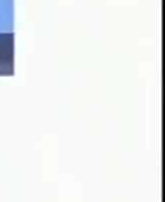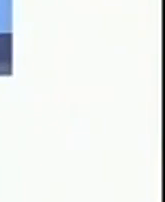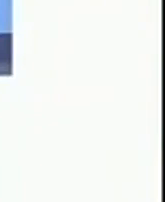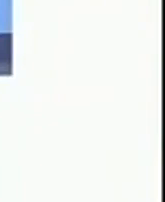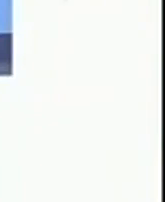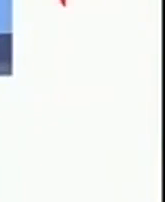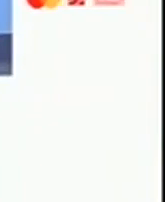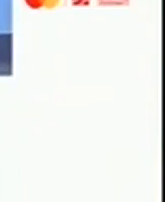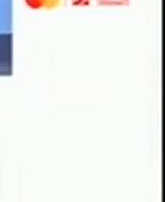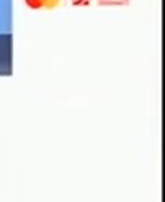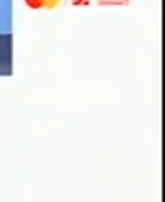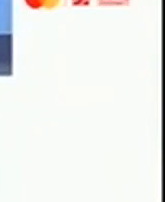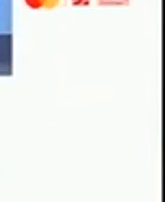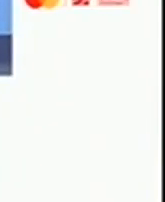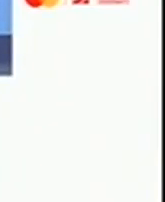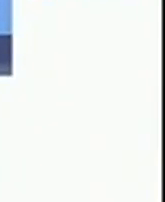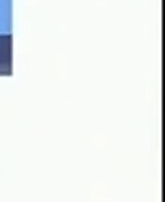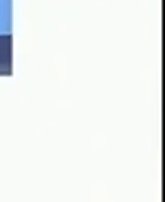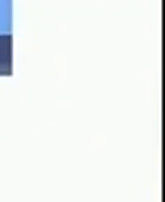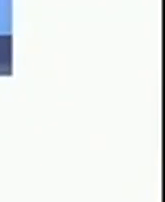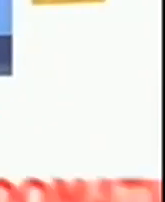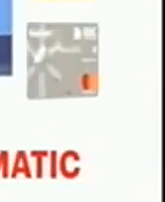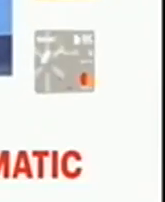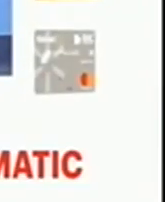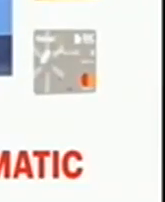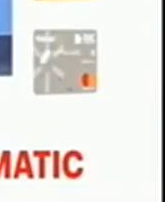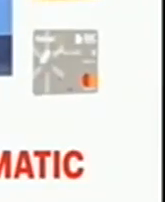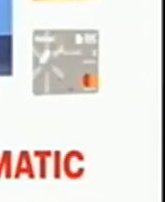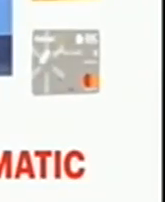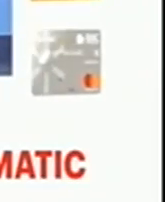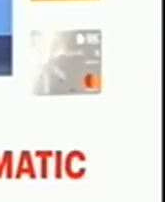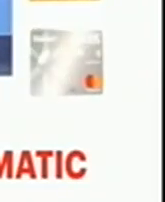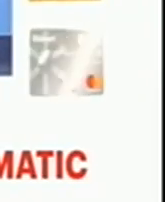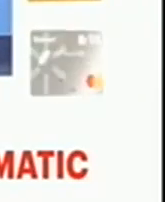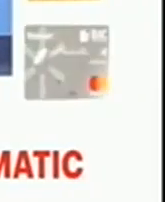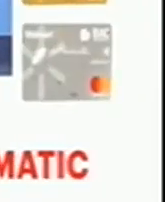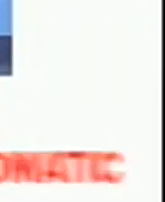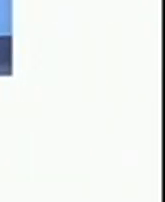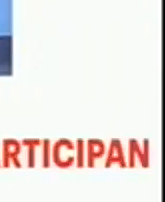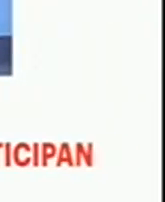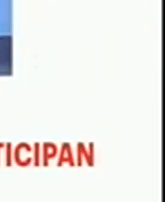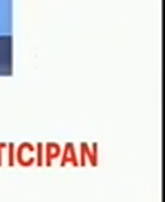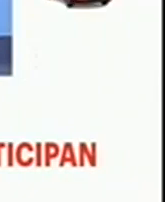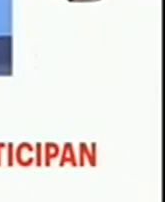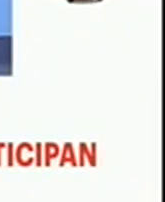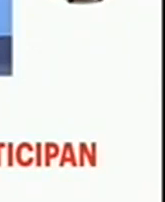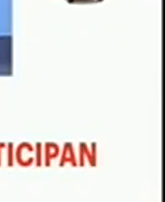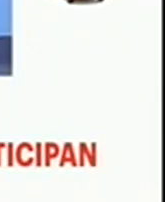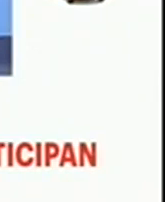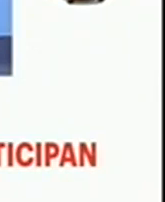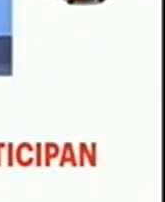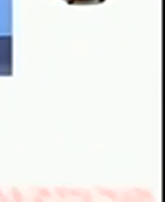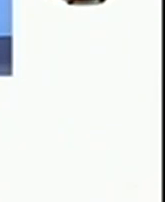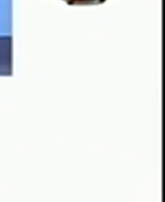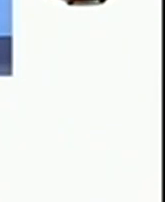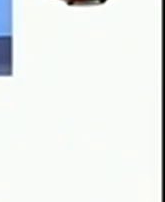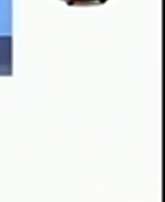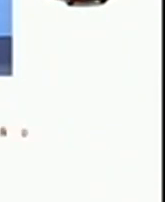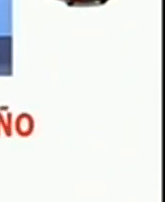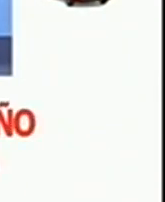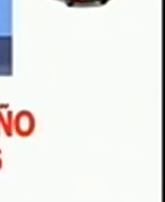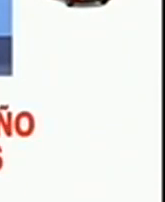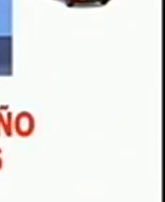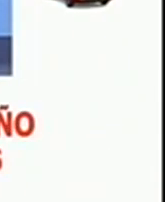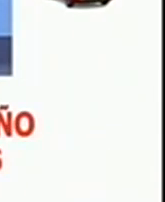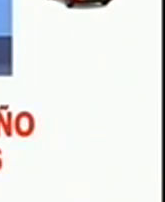Llegaron los premios sobre ruedas. Paga con tus tarjetas Walmart, Mastercard de Pacredomatic y todas